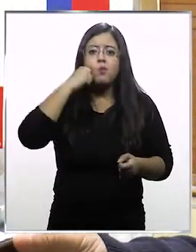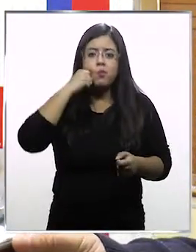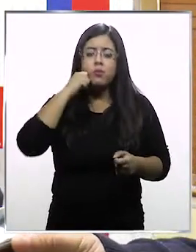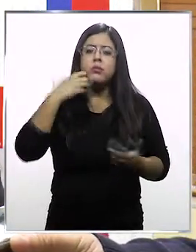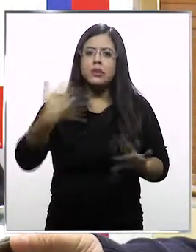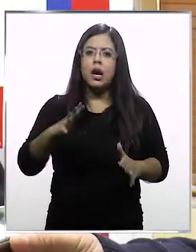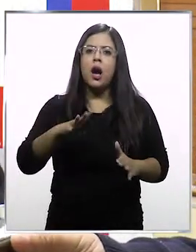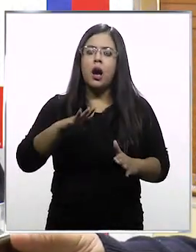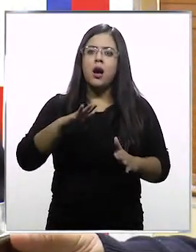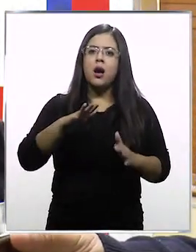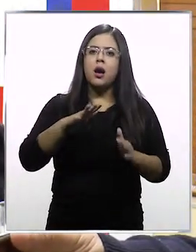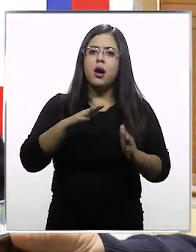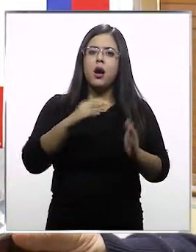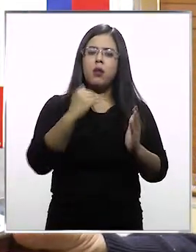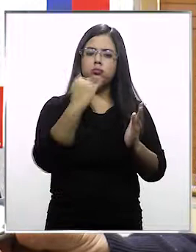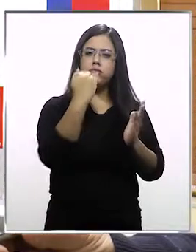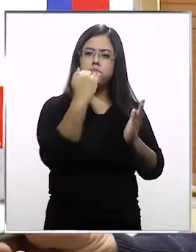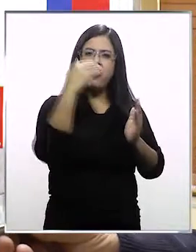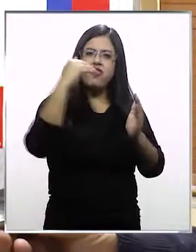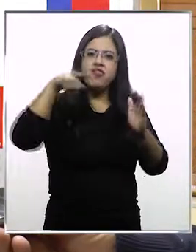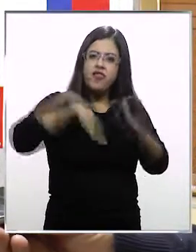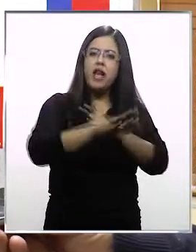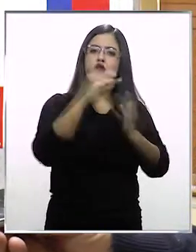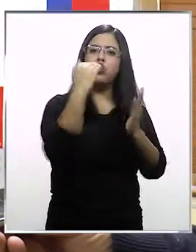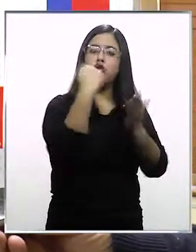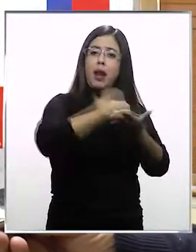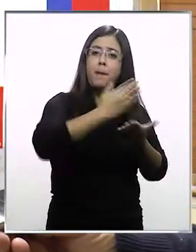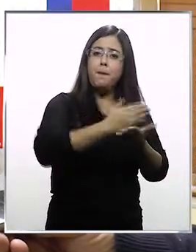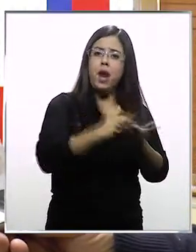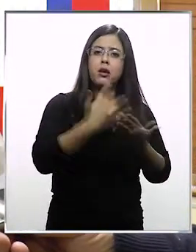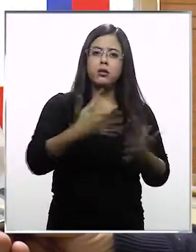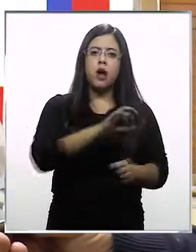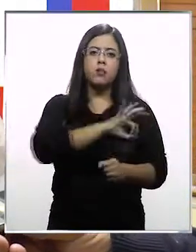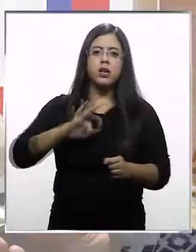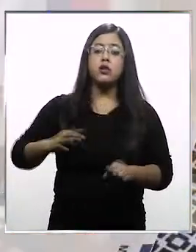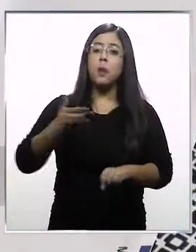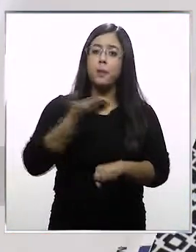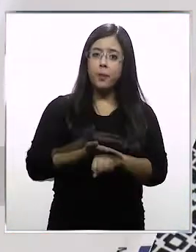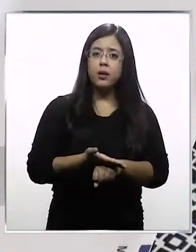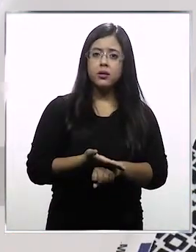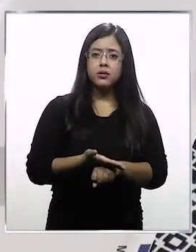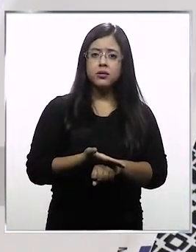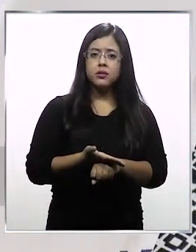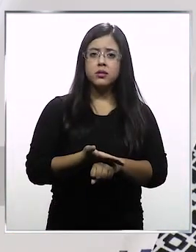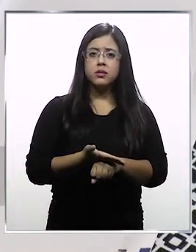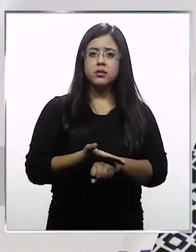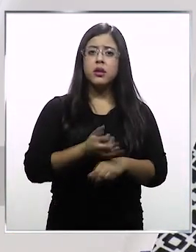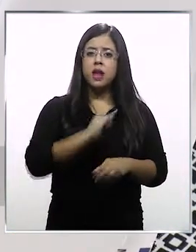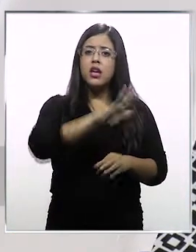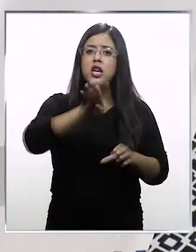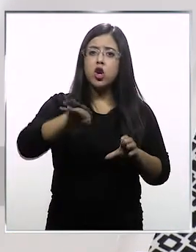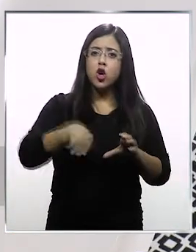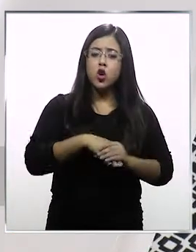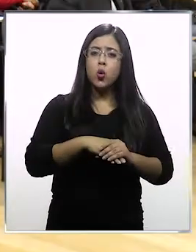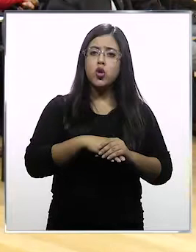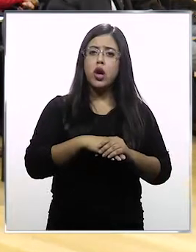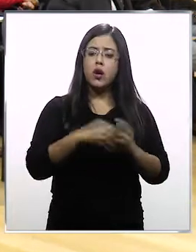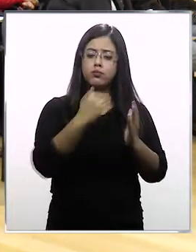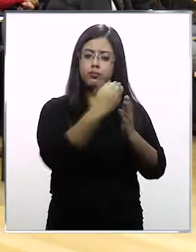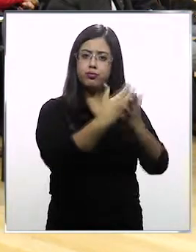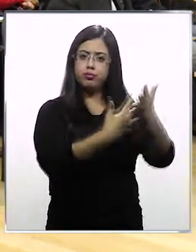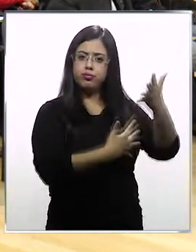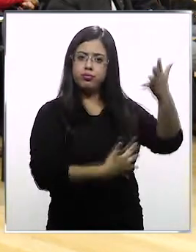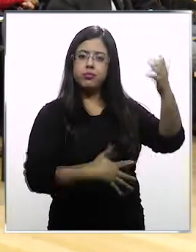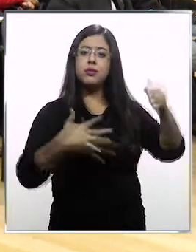esta reunión se enmarca dentro del plan que el ministro ha solicitado y que incluye